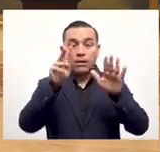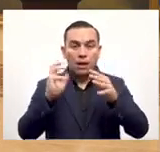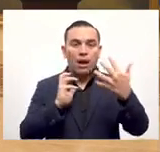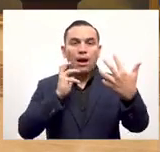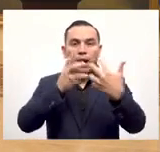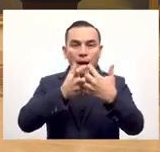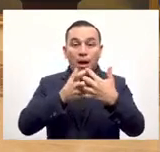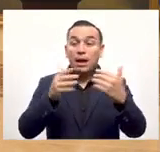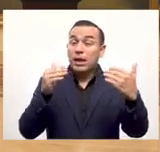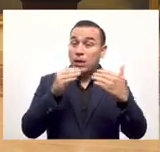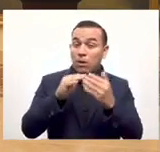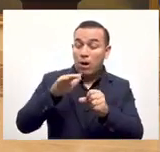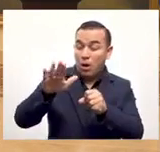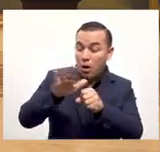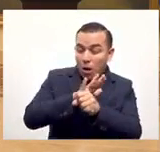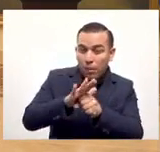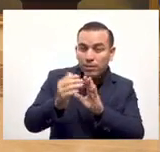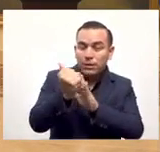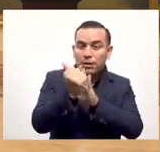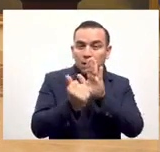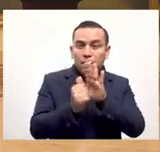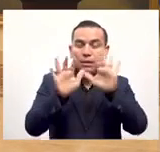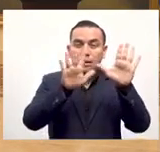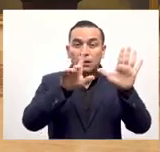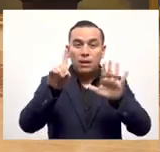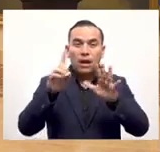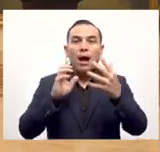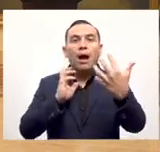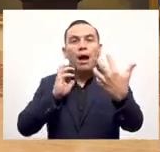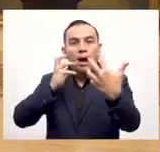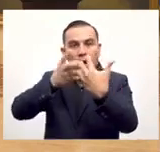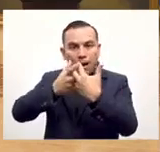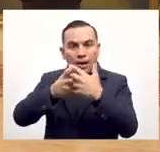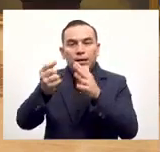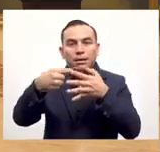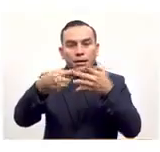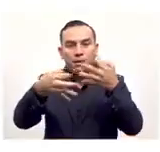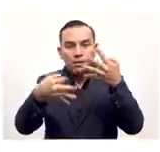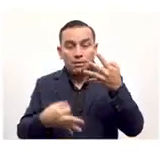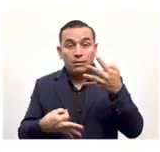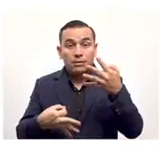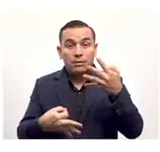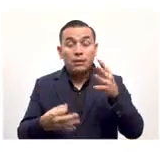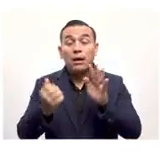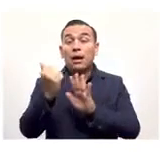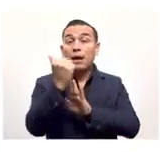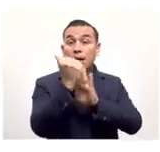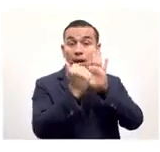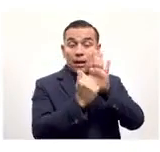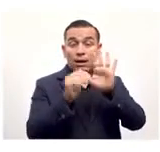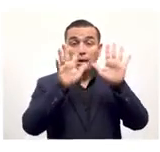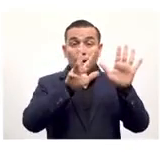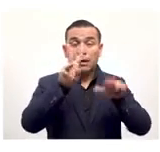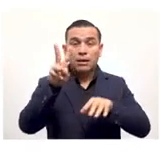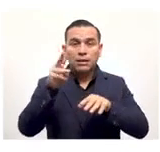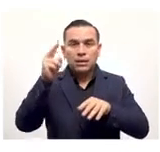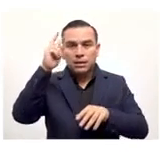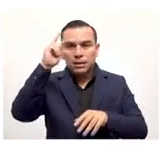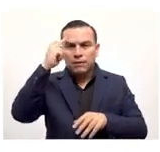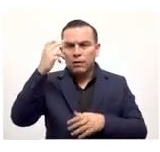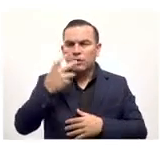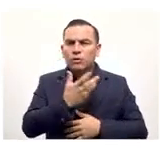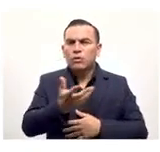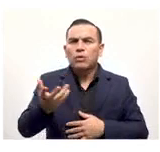ni mucho menos de la ley en conjunto con sus 16 artículos. Artículo 12. Quedan excluidos de la